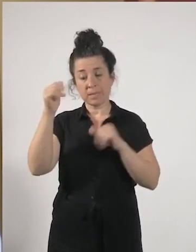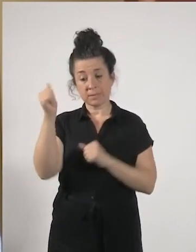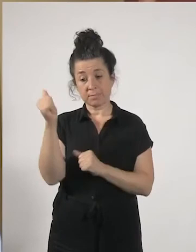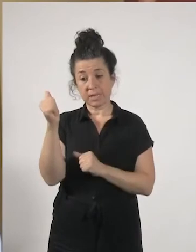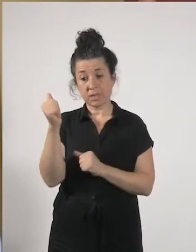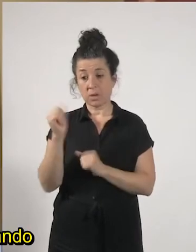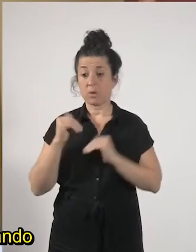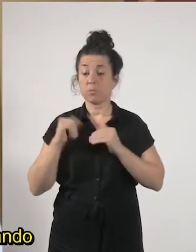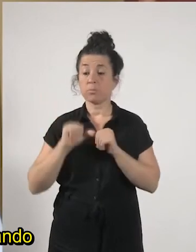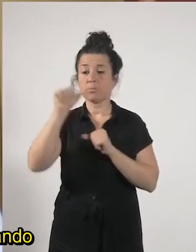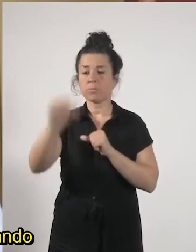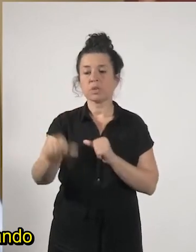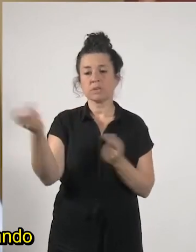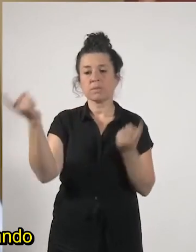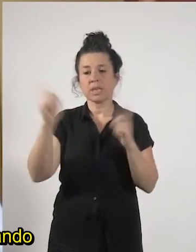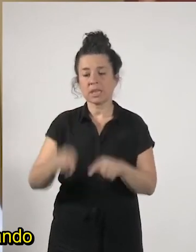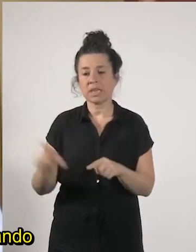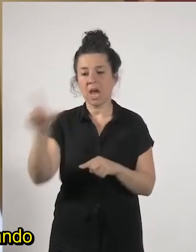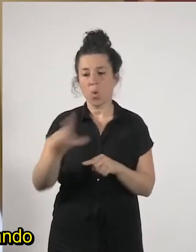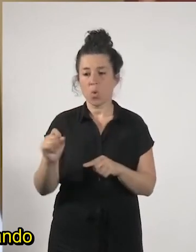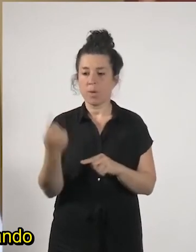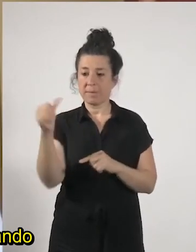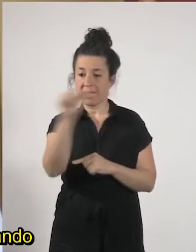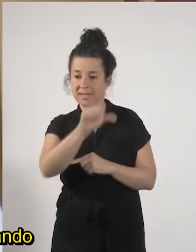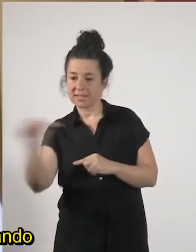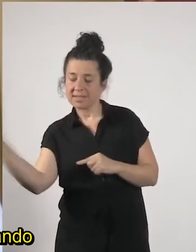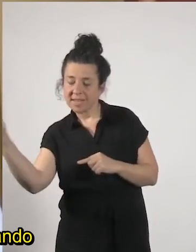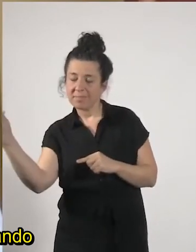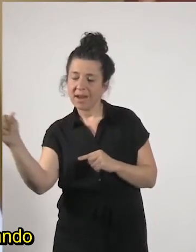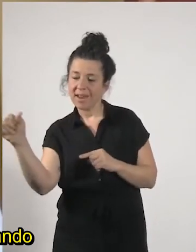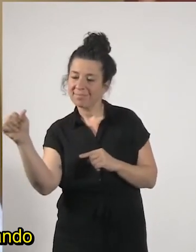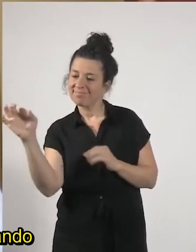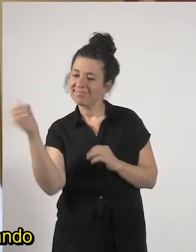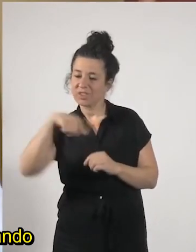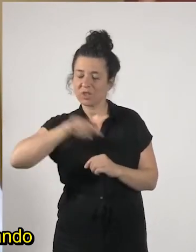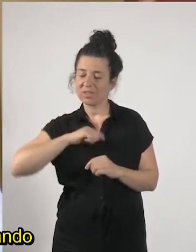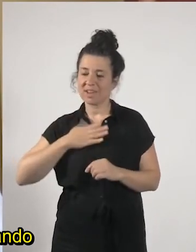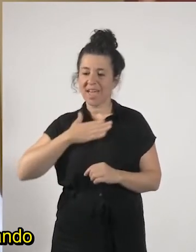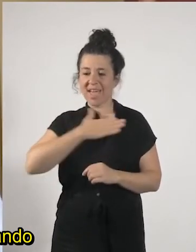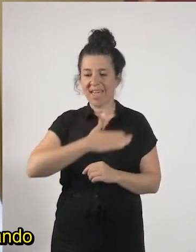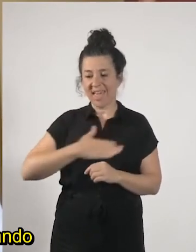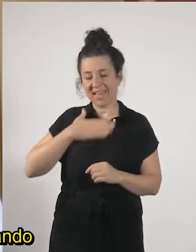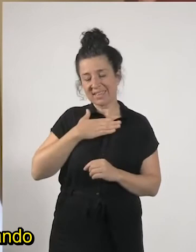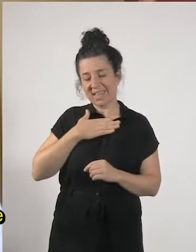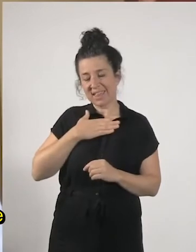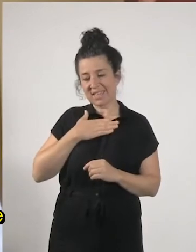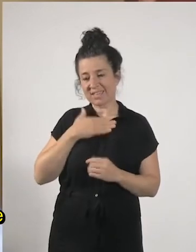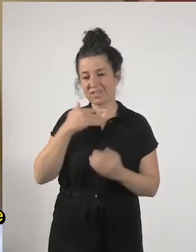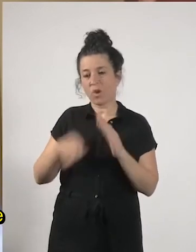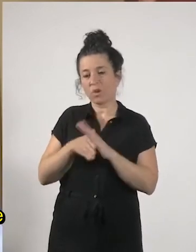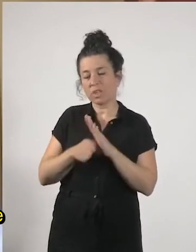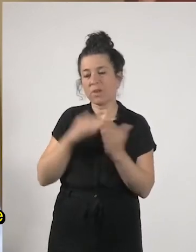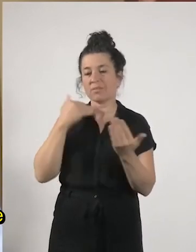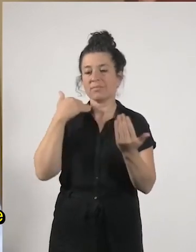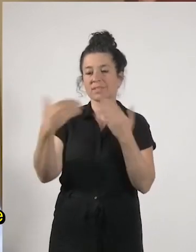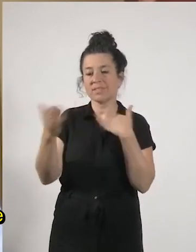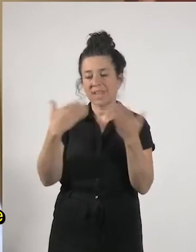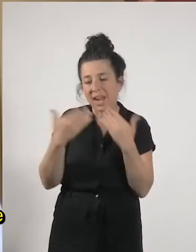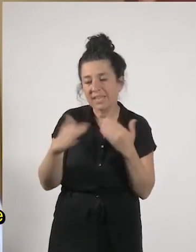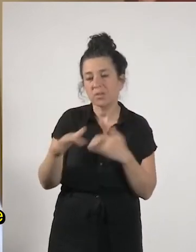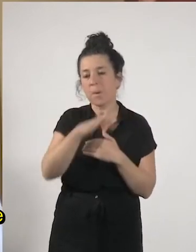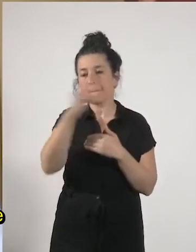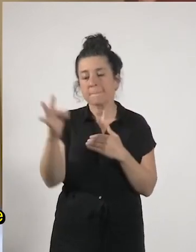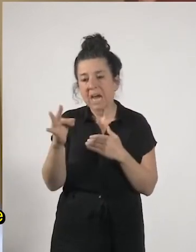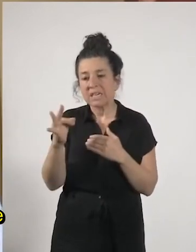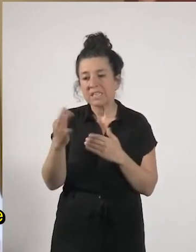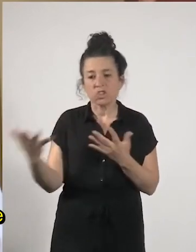de julio y estaremos como siempre encantadas de volver a seguir charlando y pasando todo lo que nos ocurre